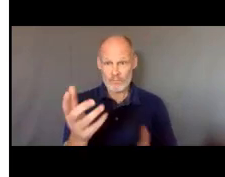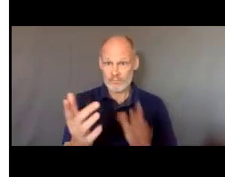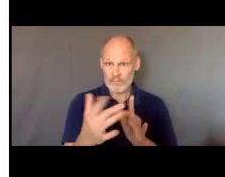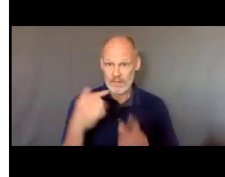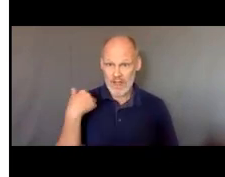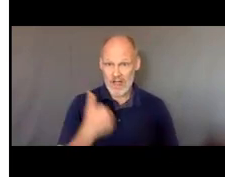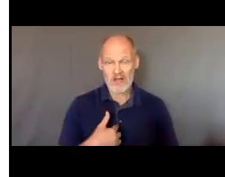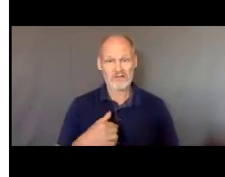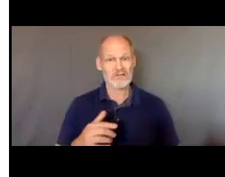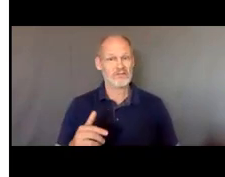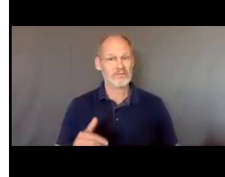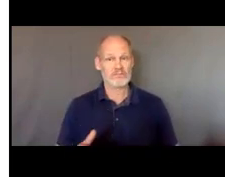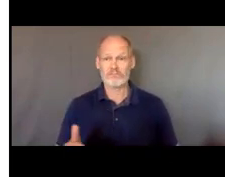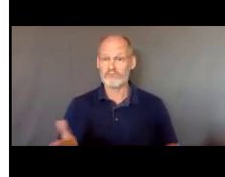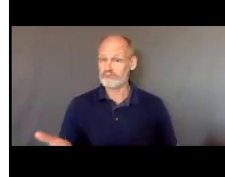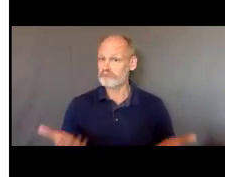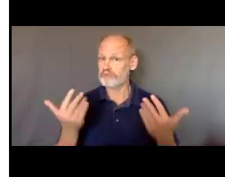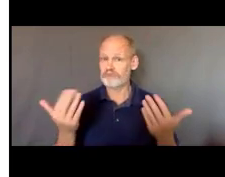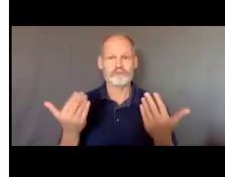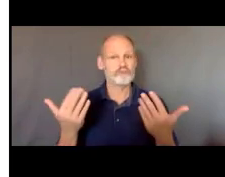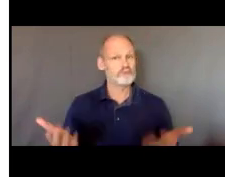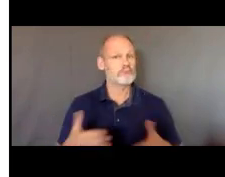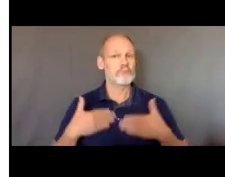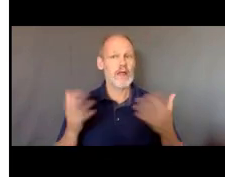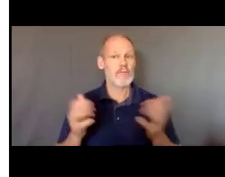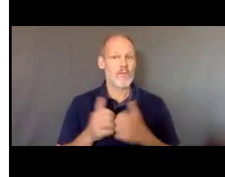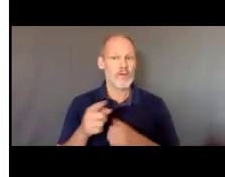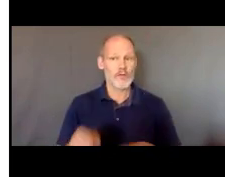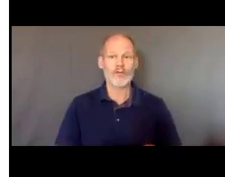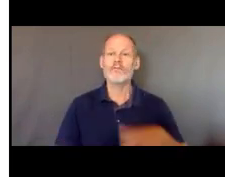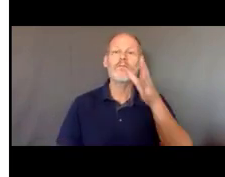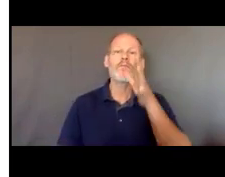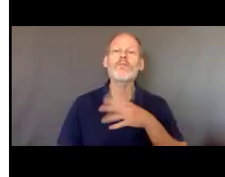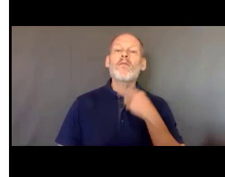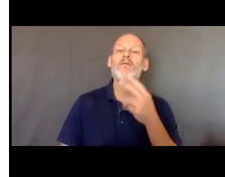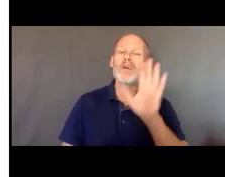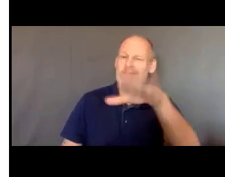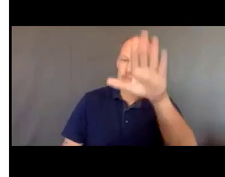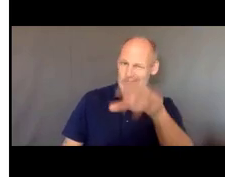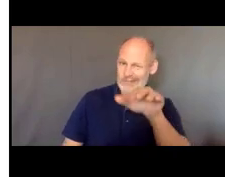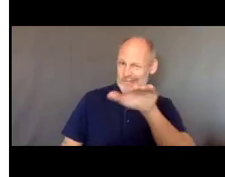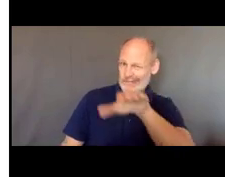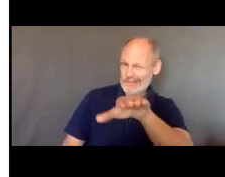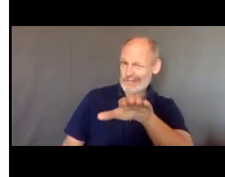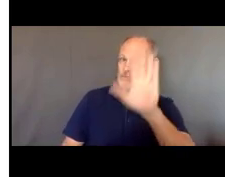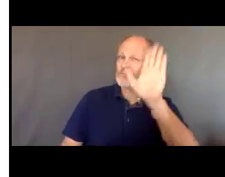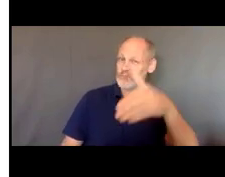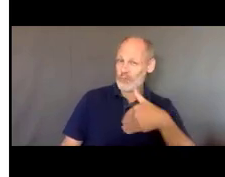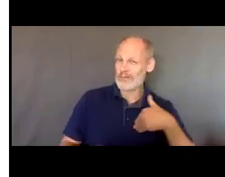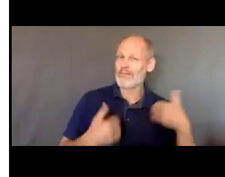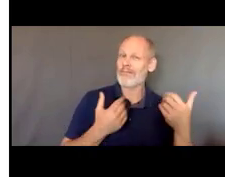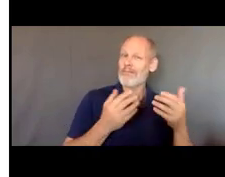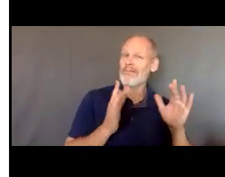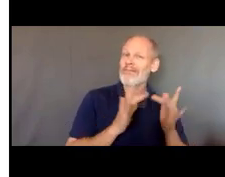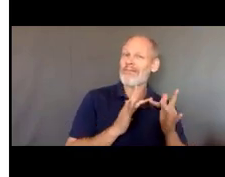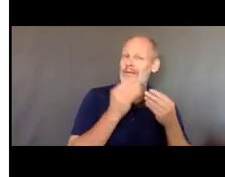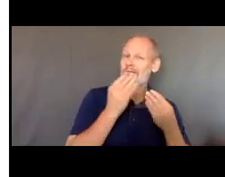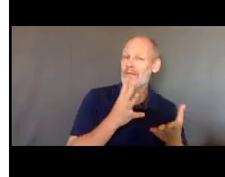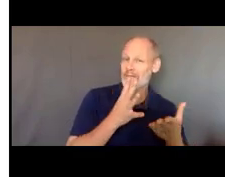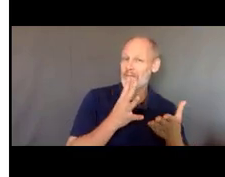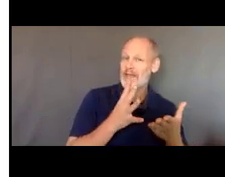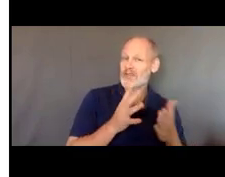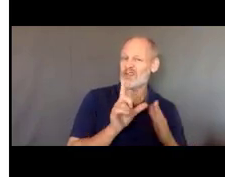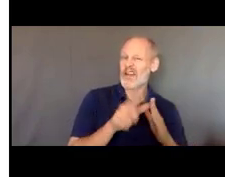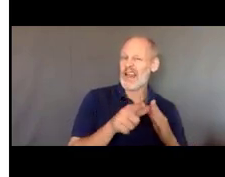encantados de hablar sobre sus derechos y demás y nada más les recuerdo que vamos a tener información de contacto cuando se acabe todo esto